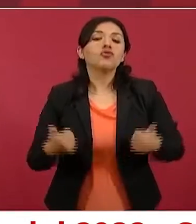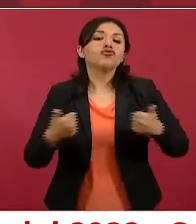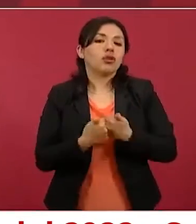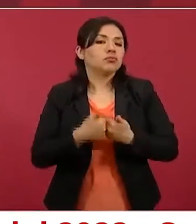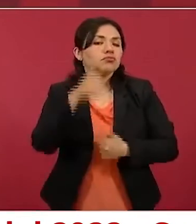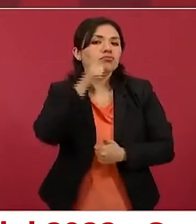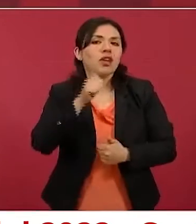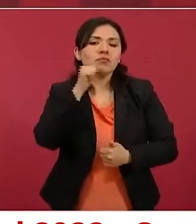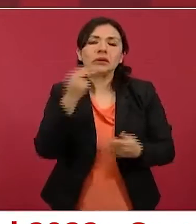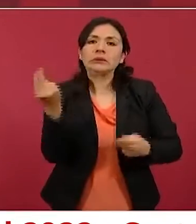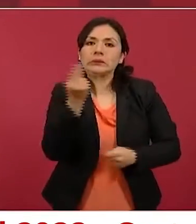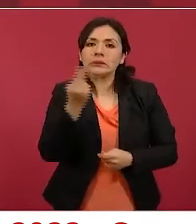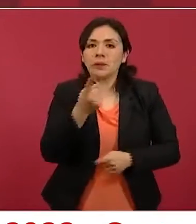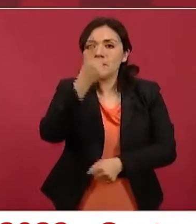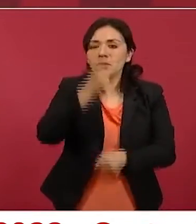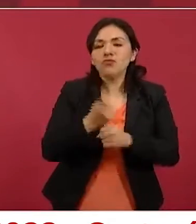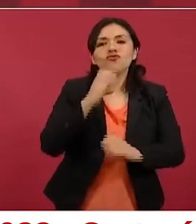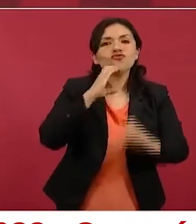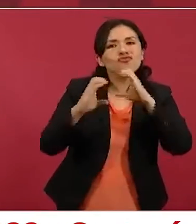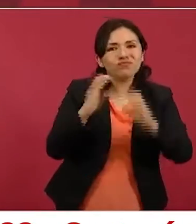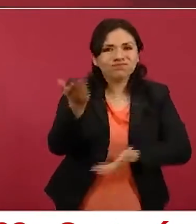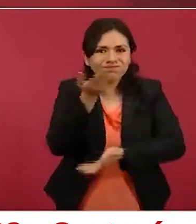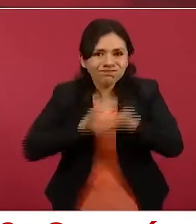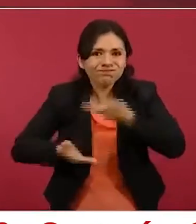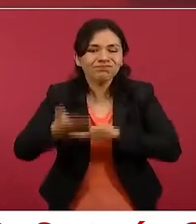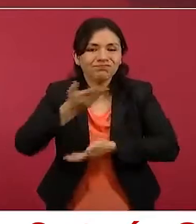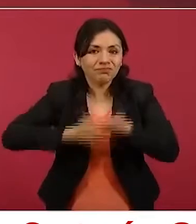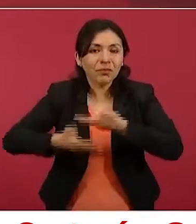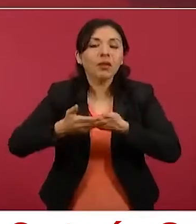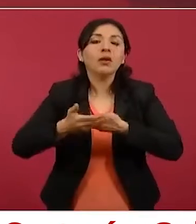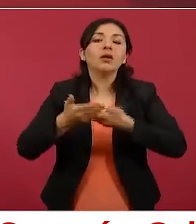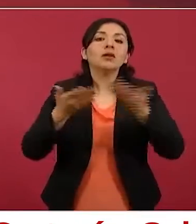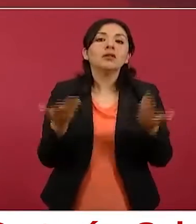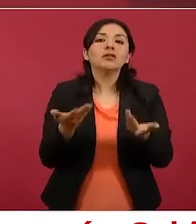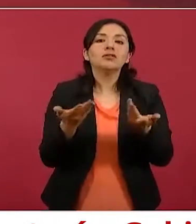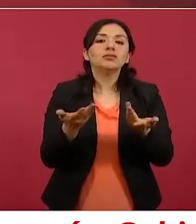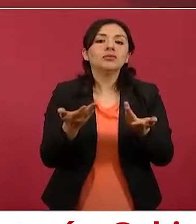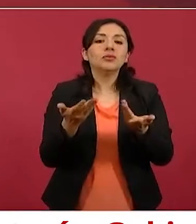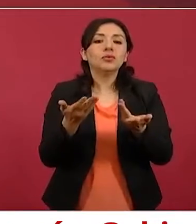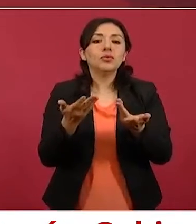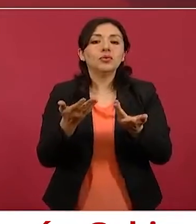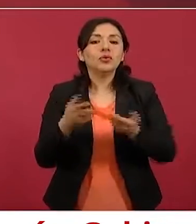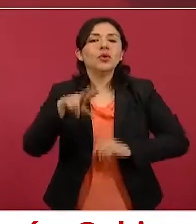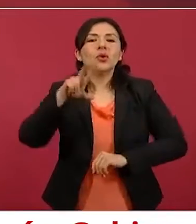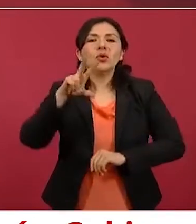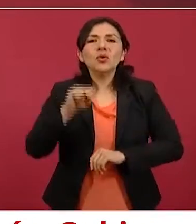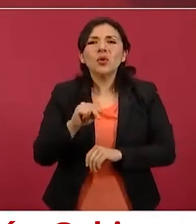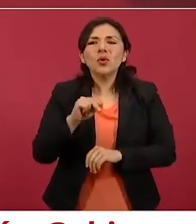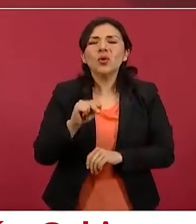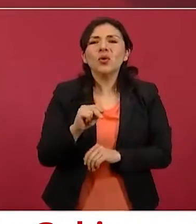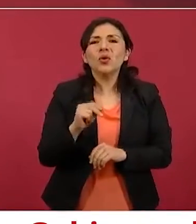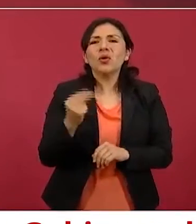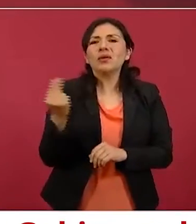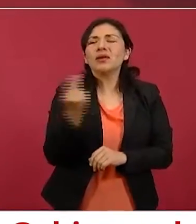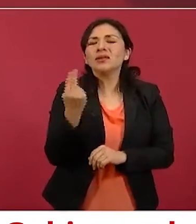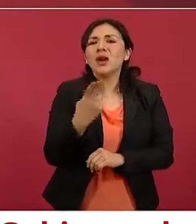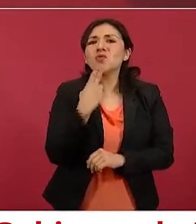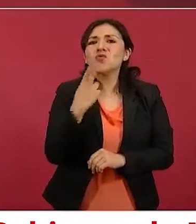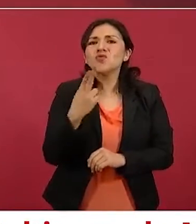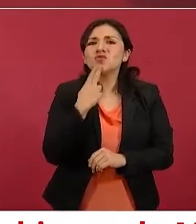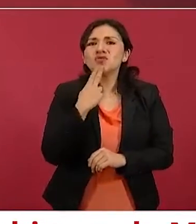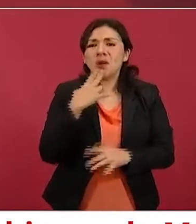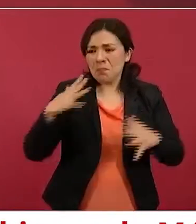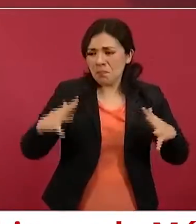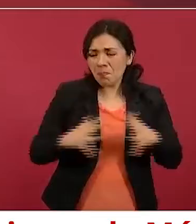que haya diálogo, que no se utilice la fuerza,